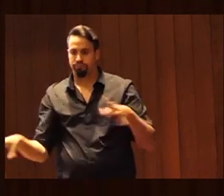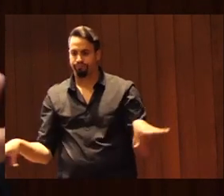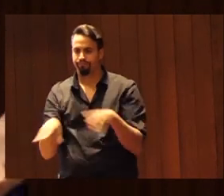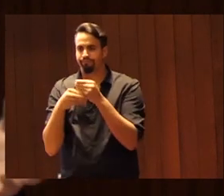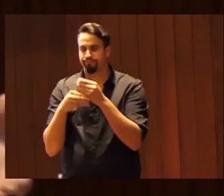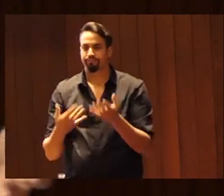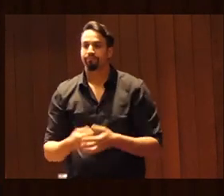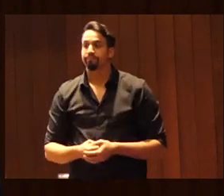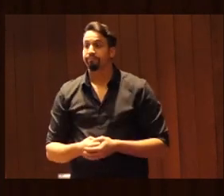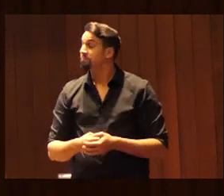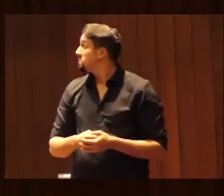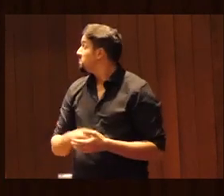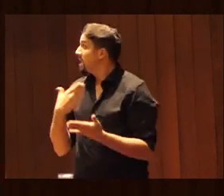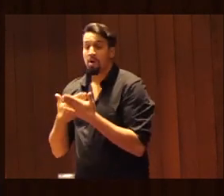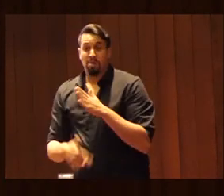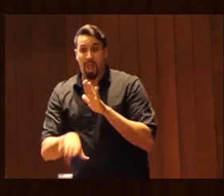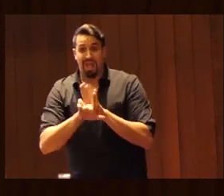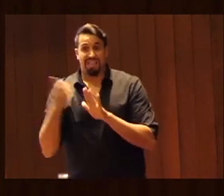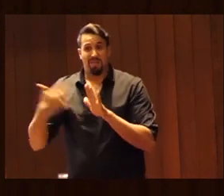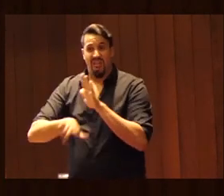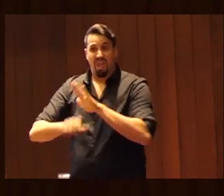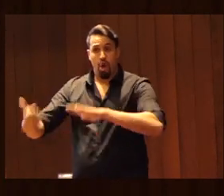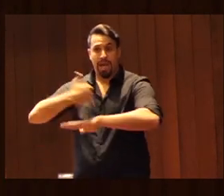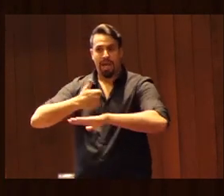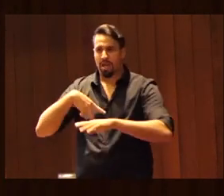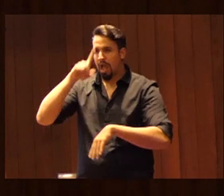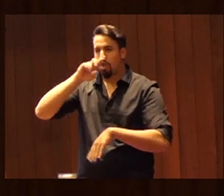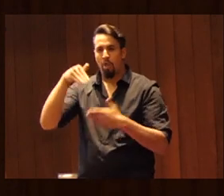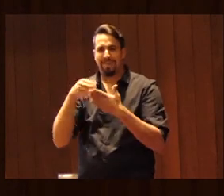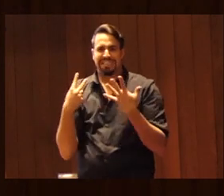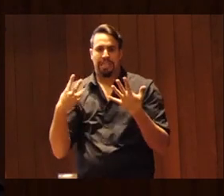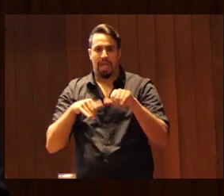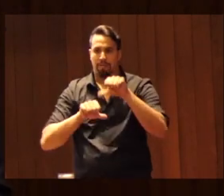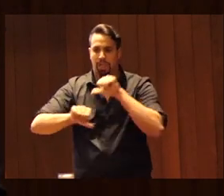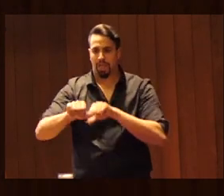Bien, más argumentos legales, la ley orgánica desde 2007 también